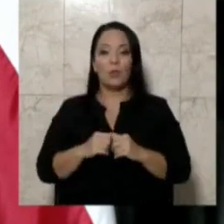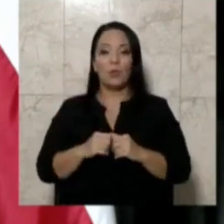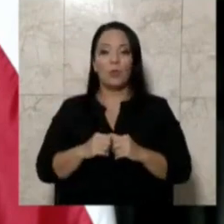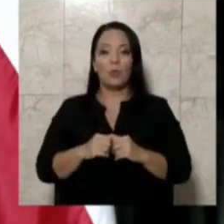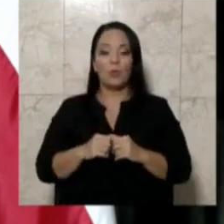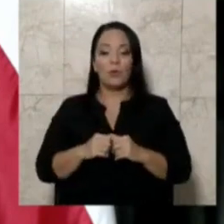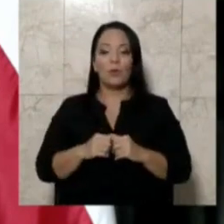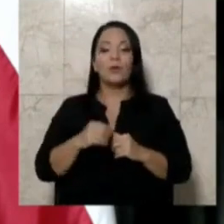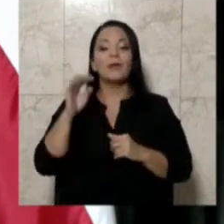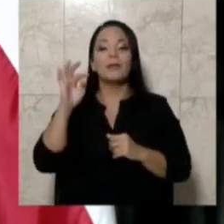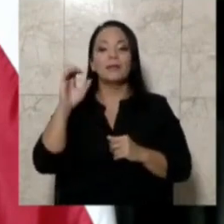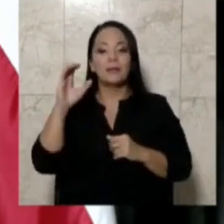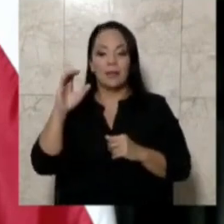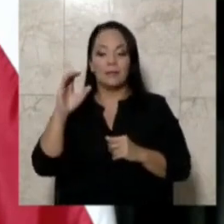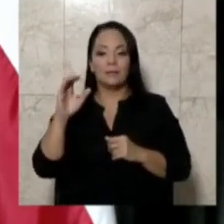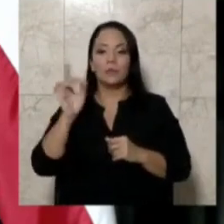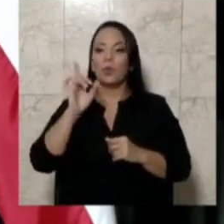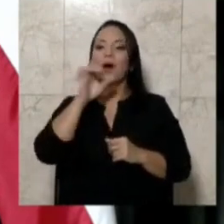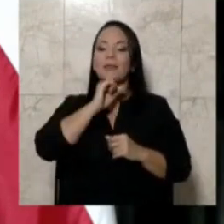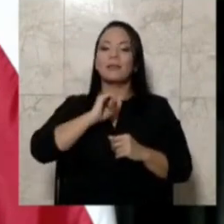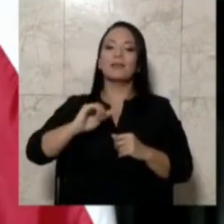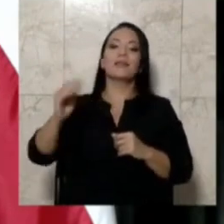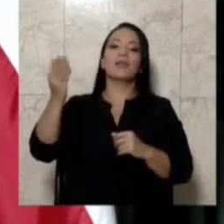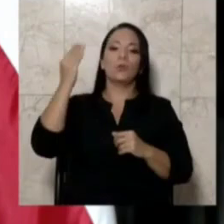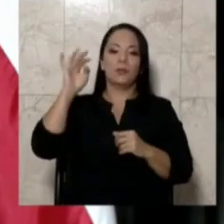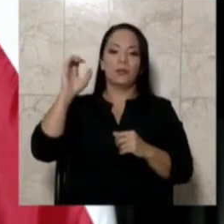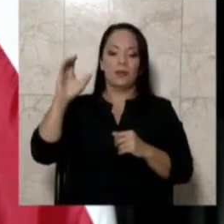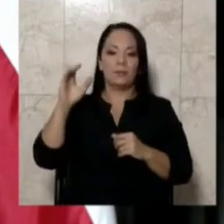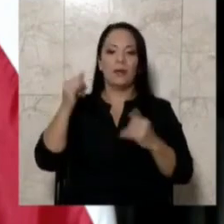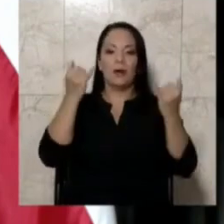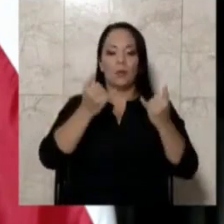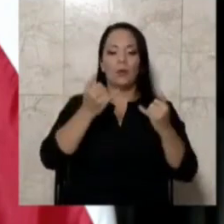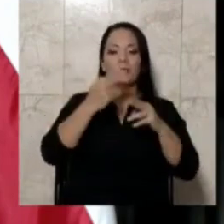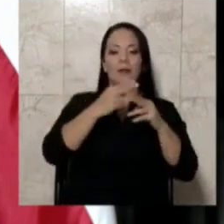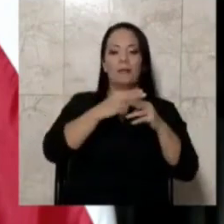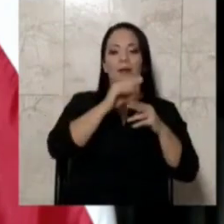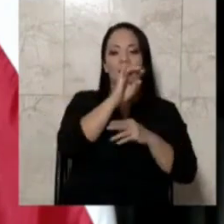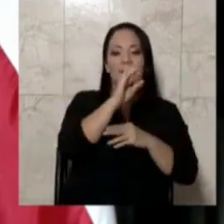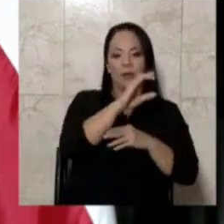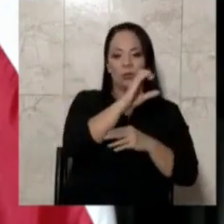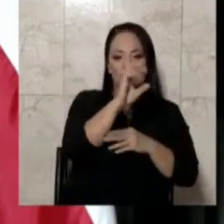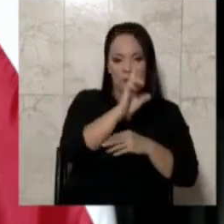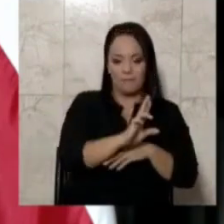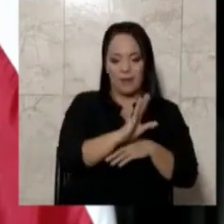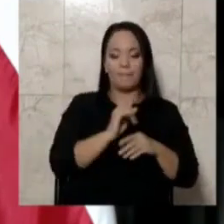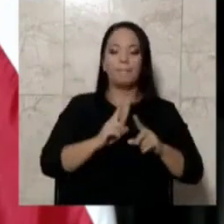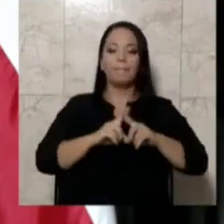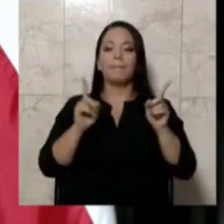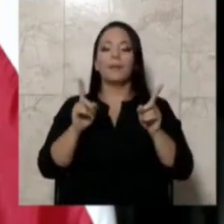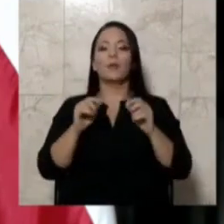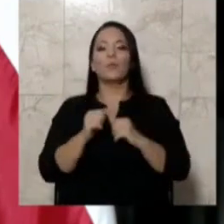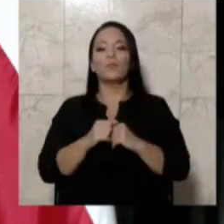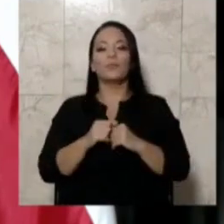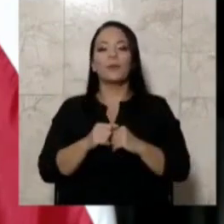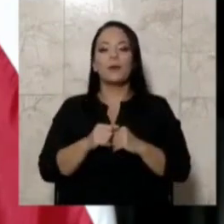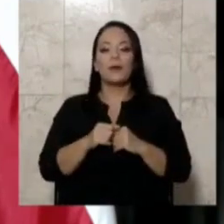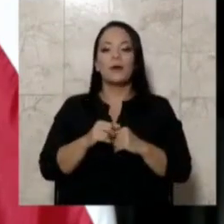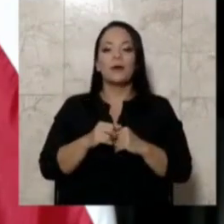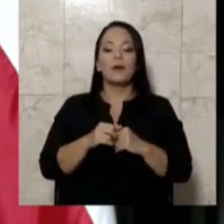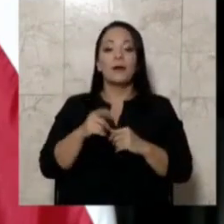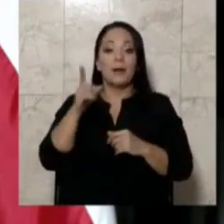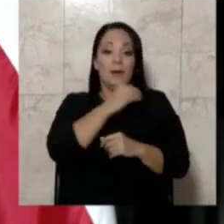el tecnológico, perdón, el antiguo tecnológico de Cartago, ahora se llama el Tecnológico de Costa Rica, la rectora en